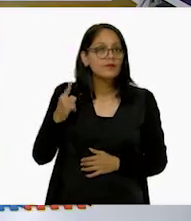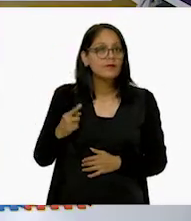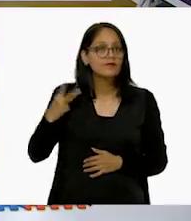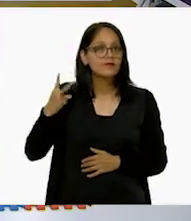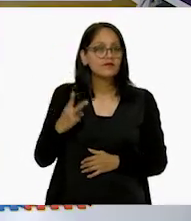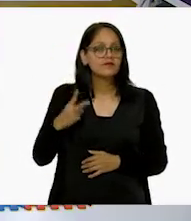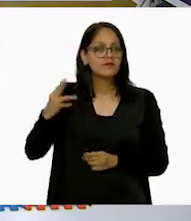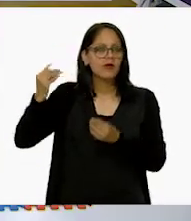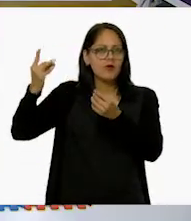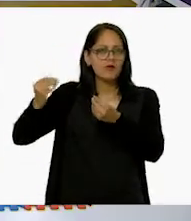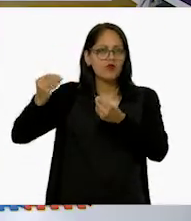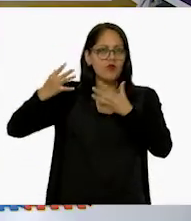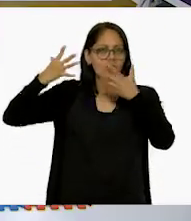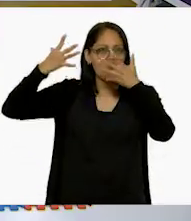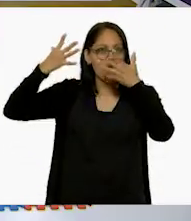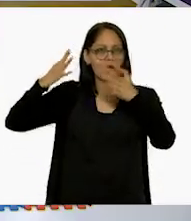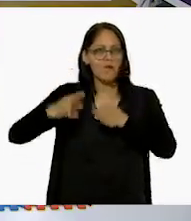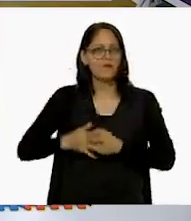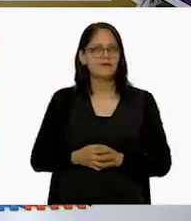una, dos, tres.